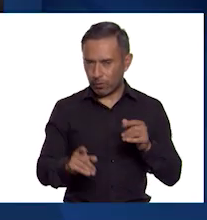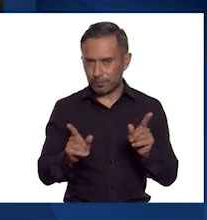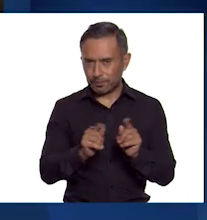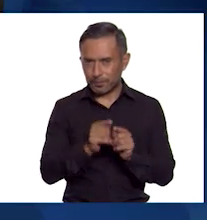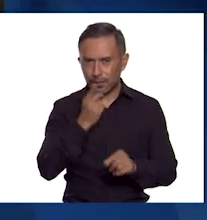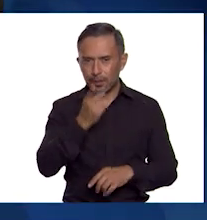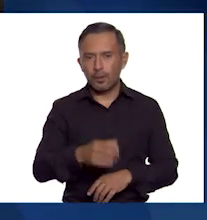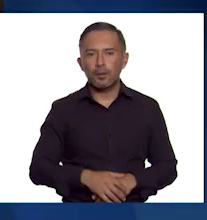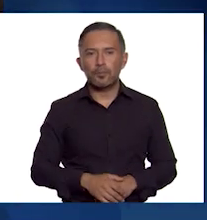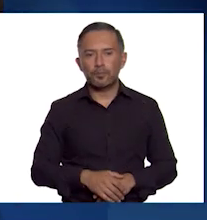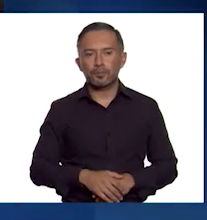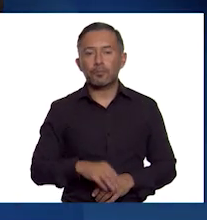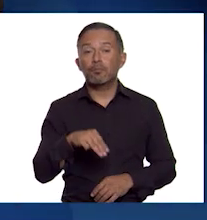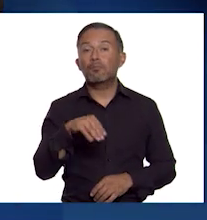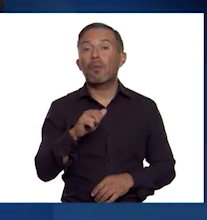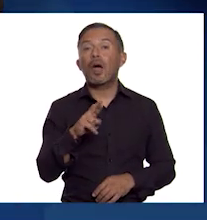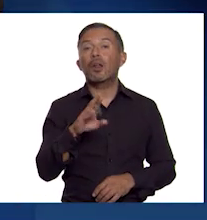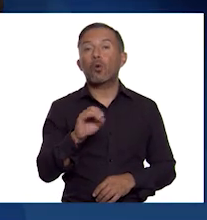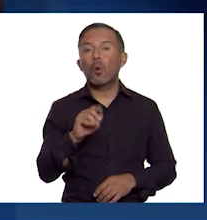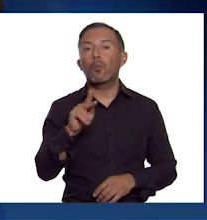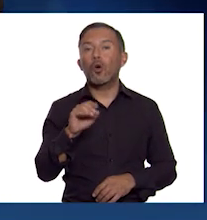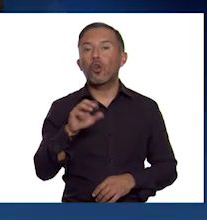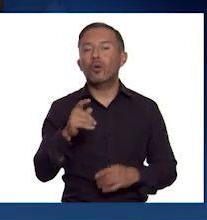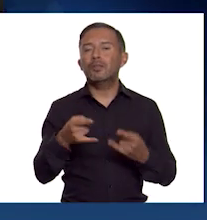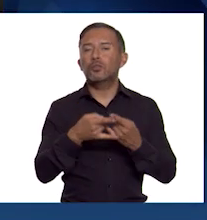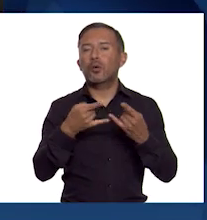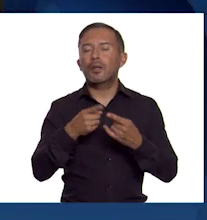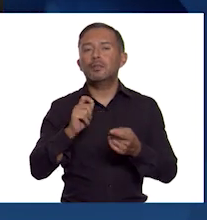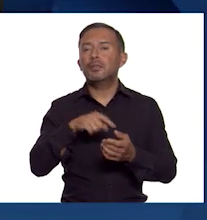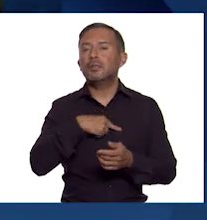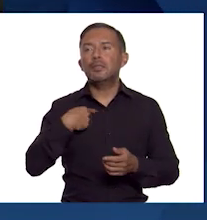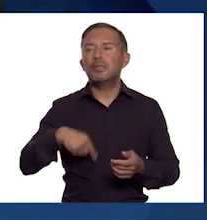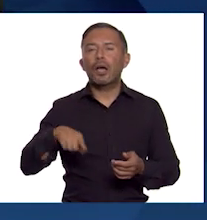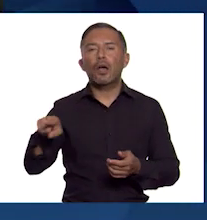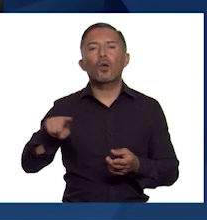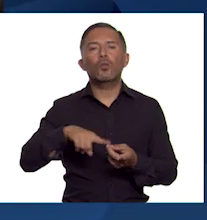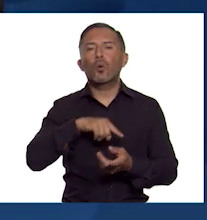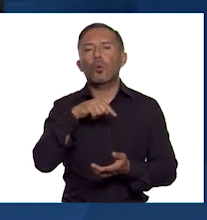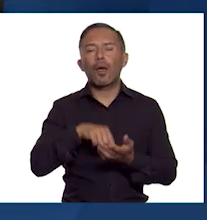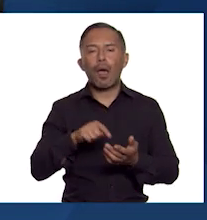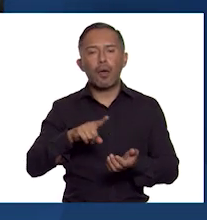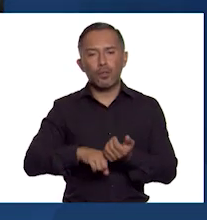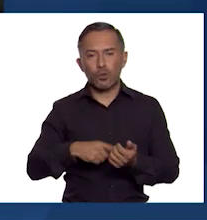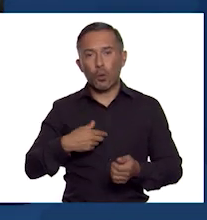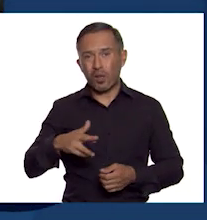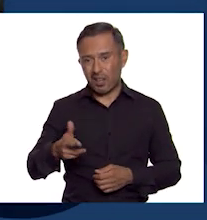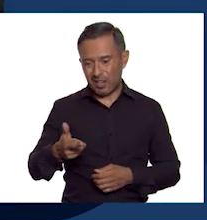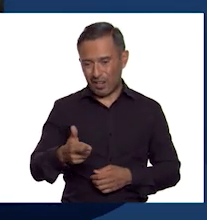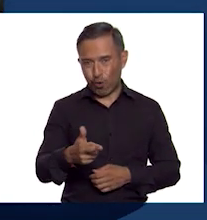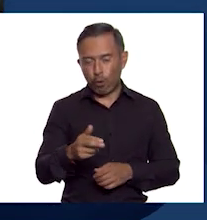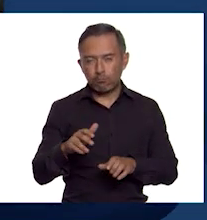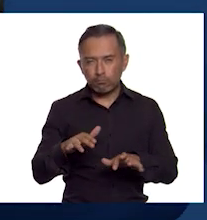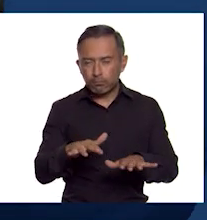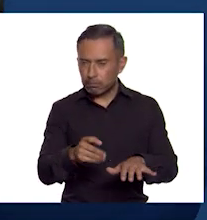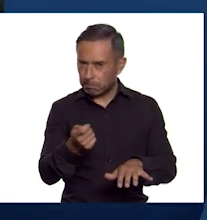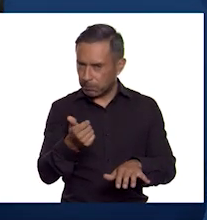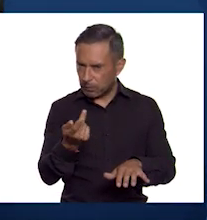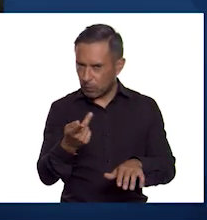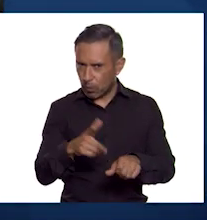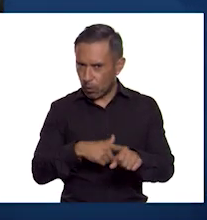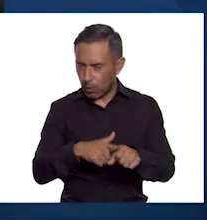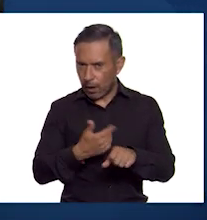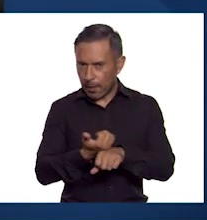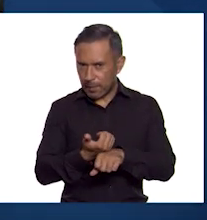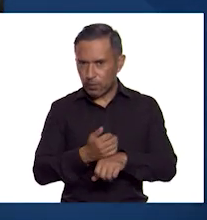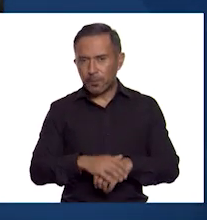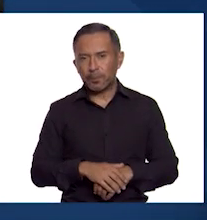Los relatos de Marco Polo describen una china ubicada cerca un río de color amarillento, el célebre Huang He.